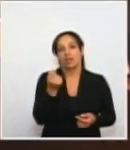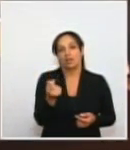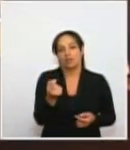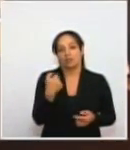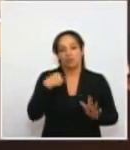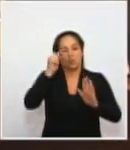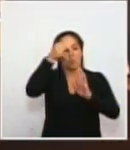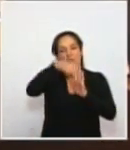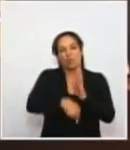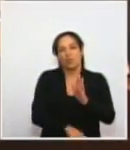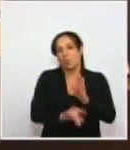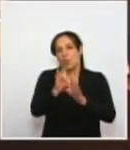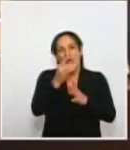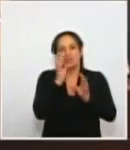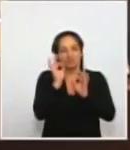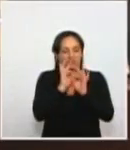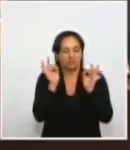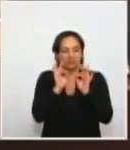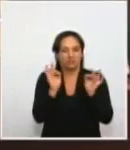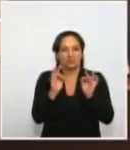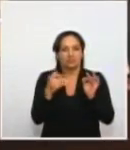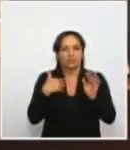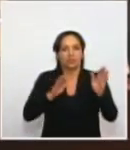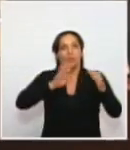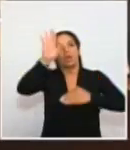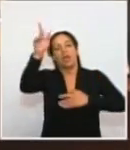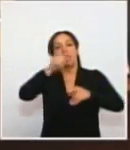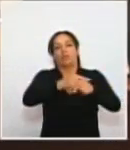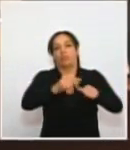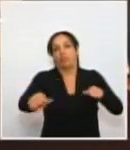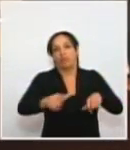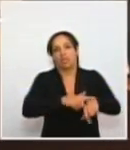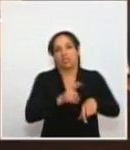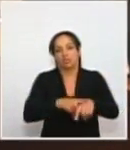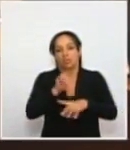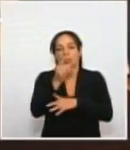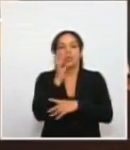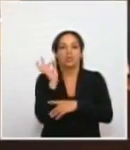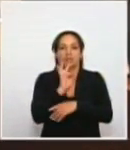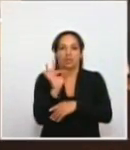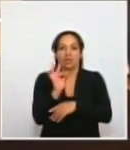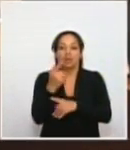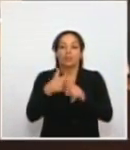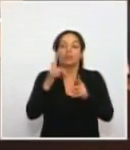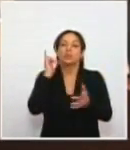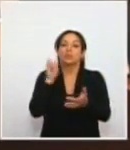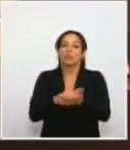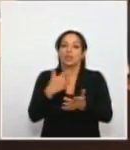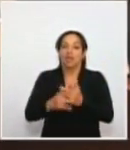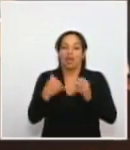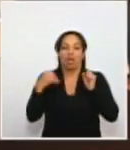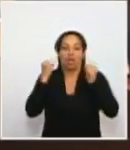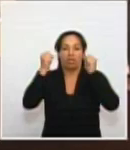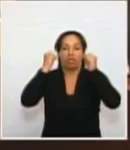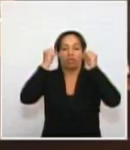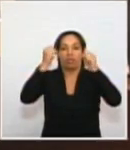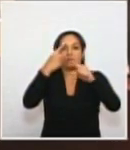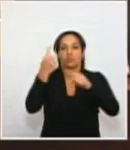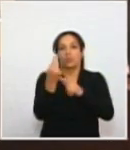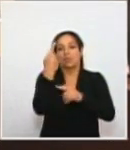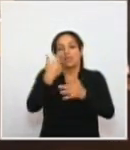voy a profundizar ni voy a hacer una intervención, de la FAN no queda sino del cansancio.